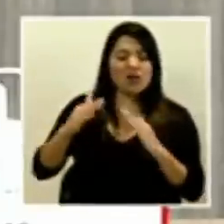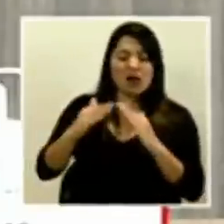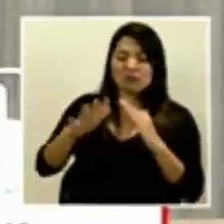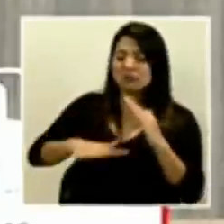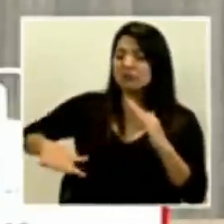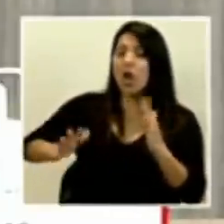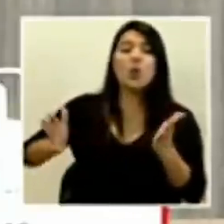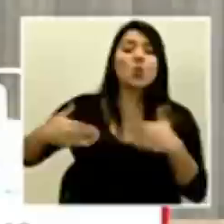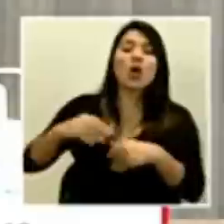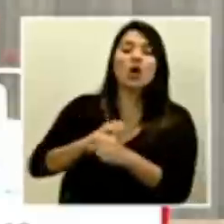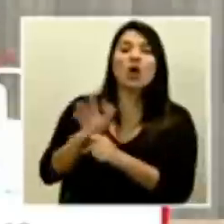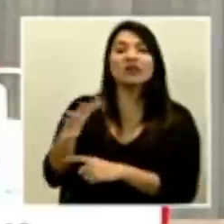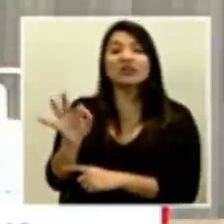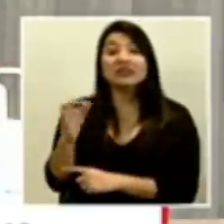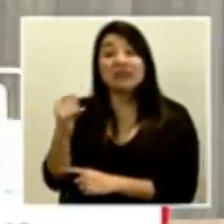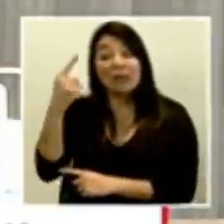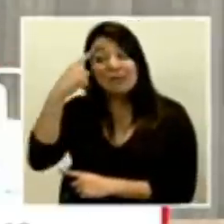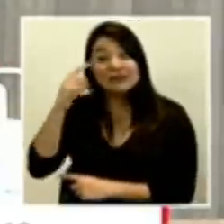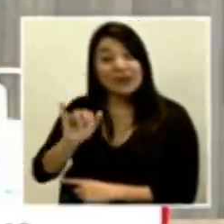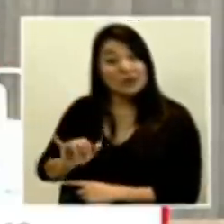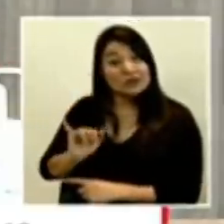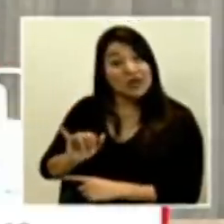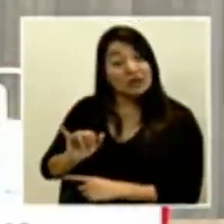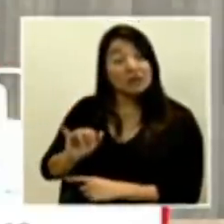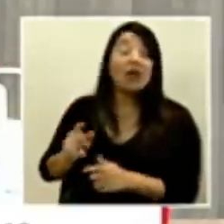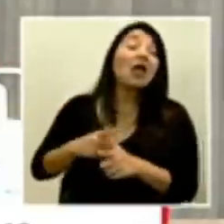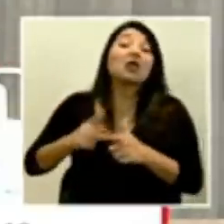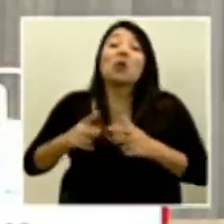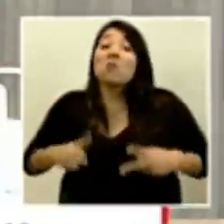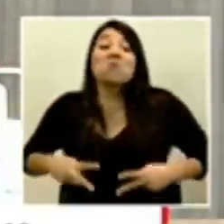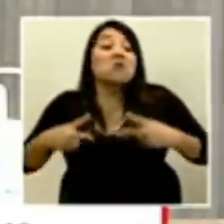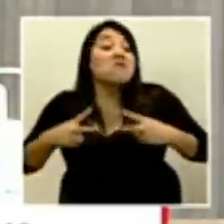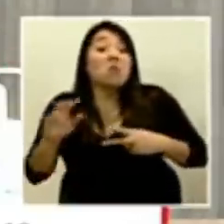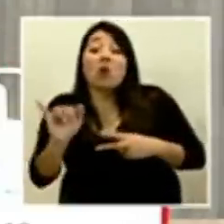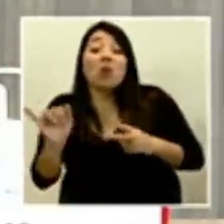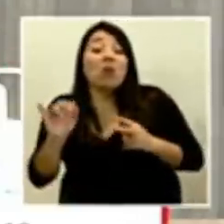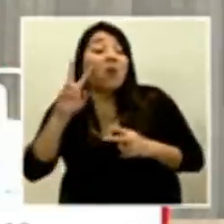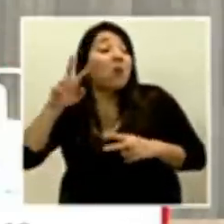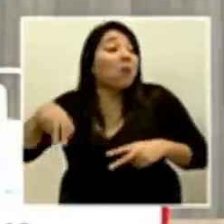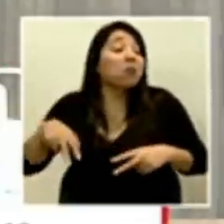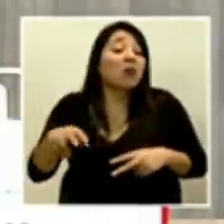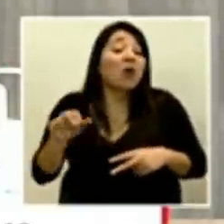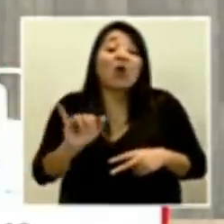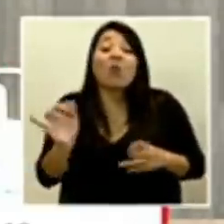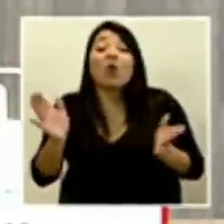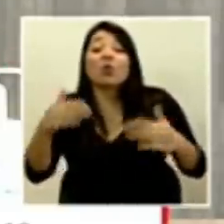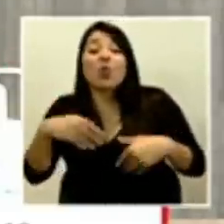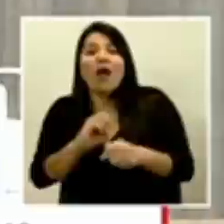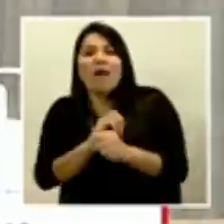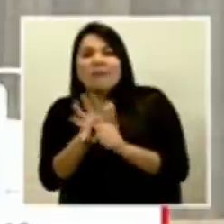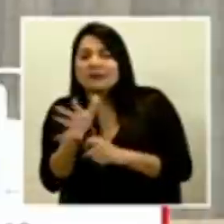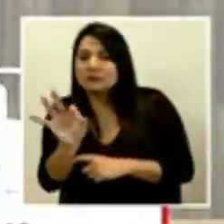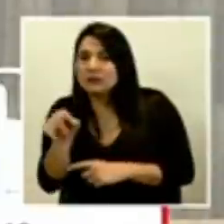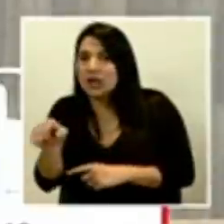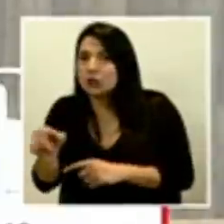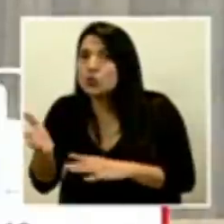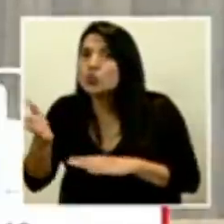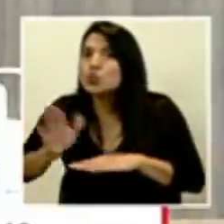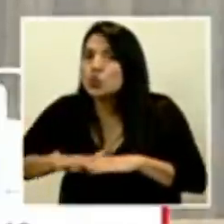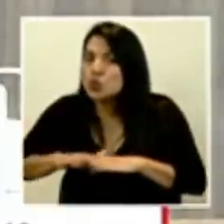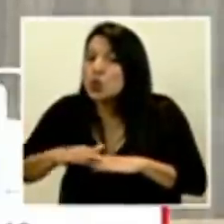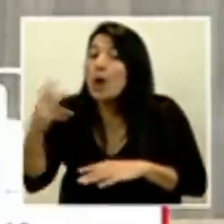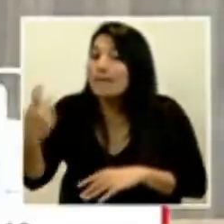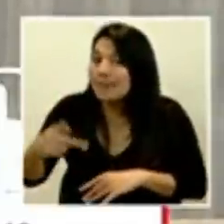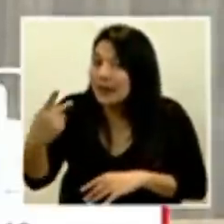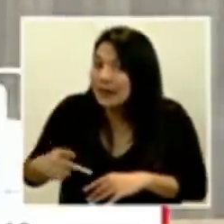y podemos comportarnos como que si no estuviéramos en una pandemia eso es una enorme trampa y que puede poner